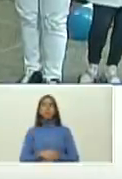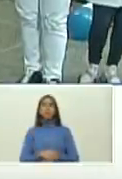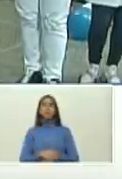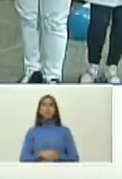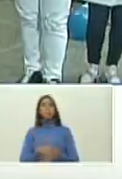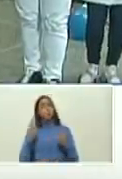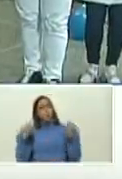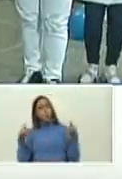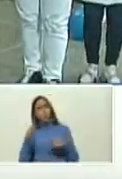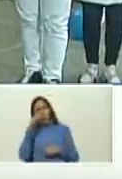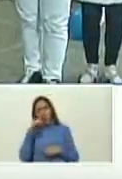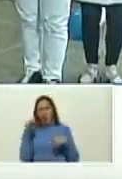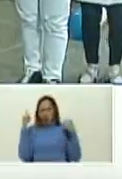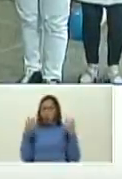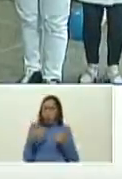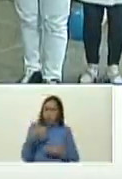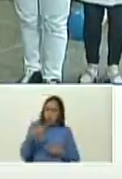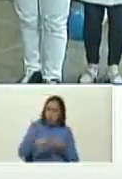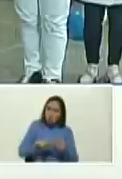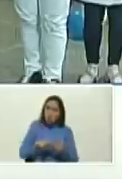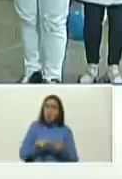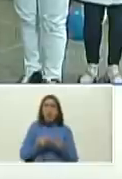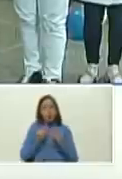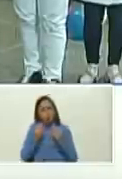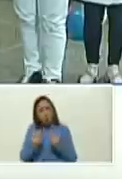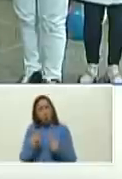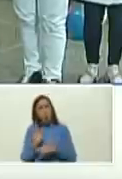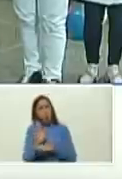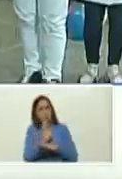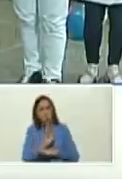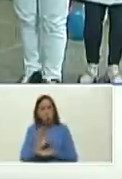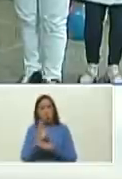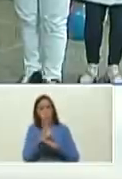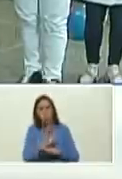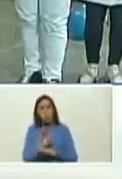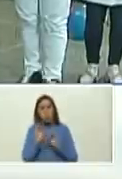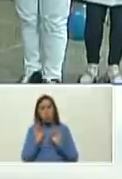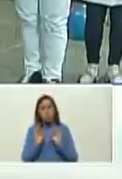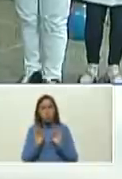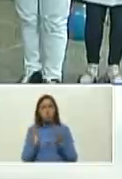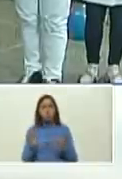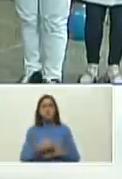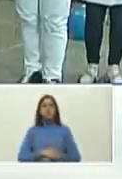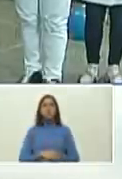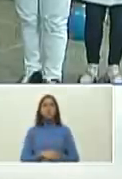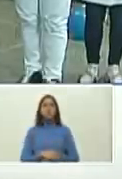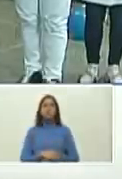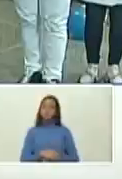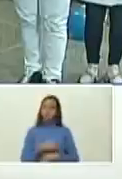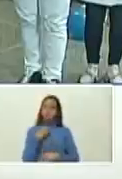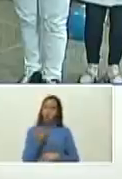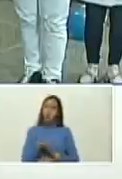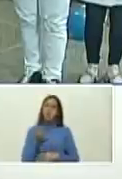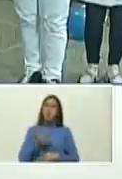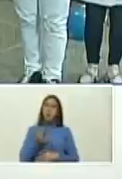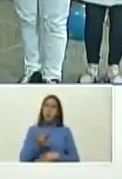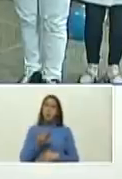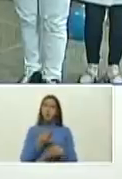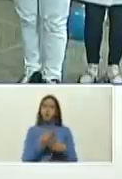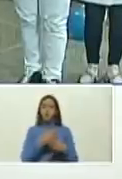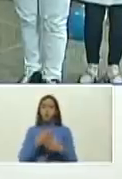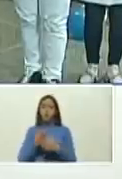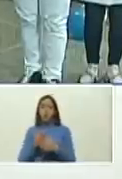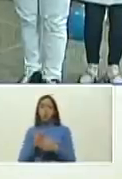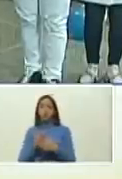cumpleaños cumpleaños está bien pero ahí suavecito cuidadito está bien lo más importante es compartir